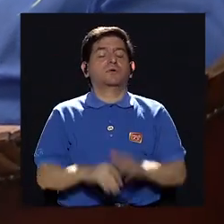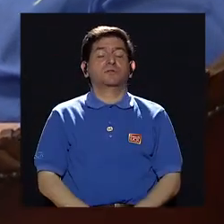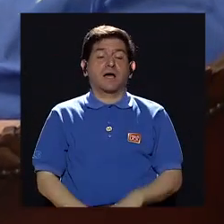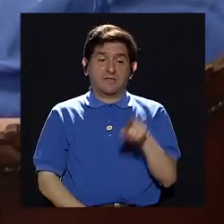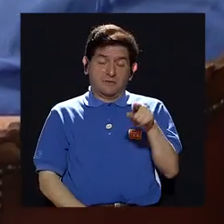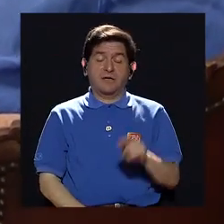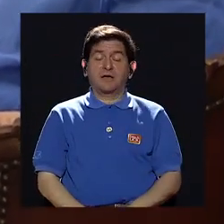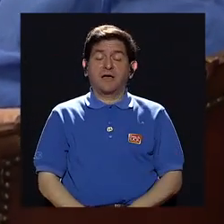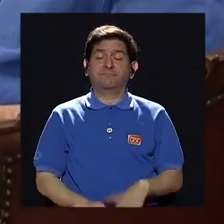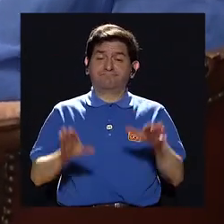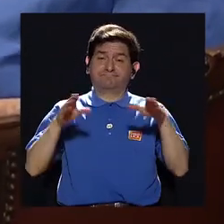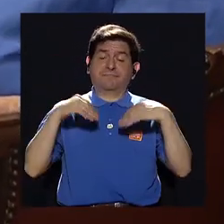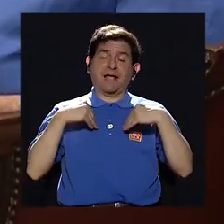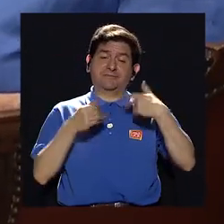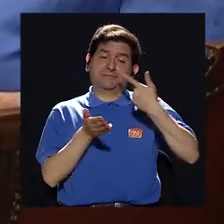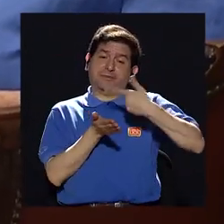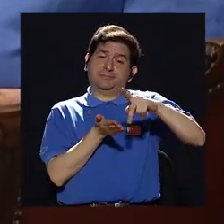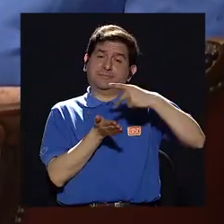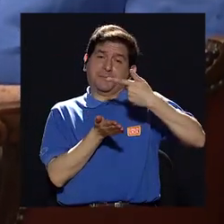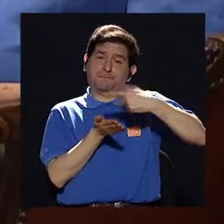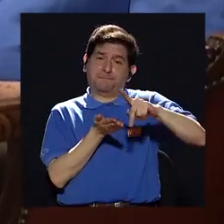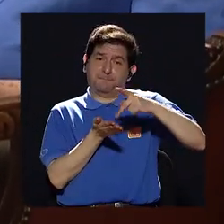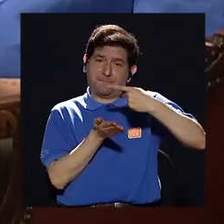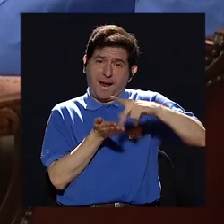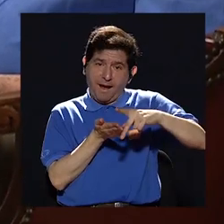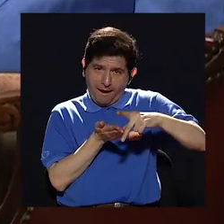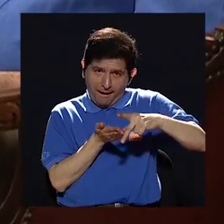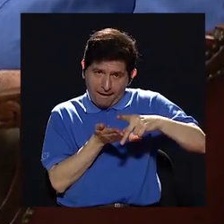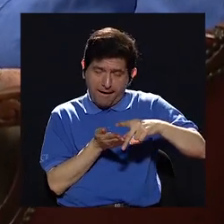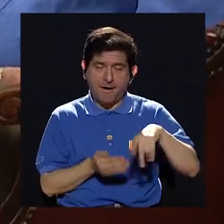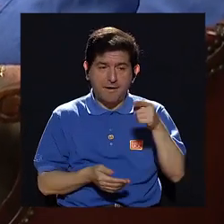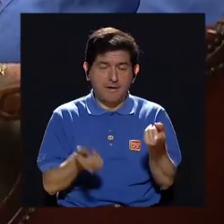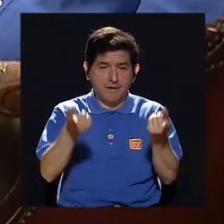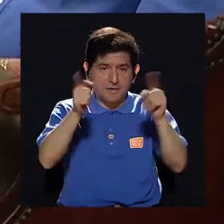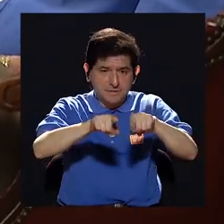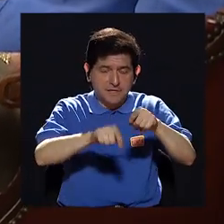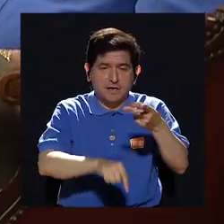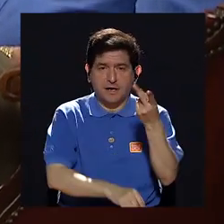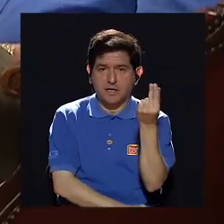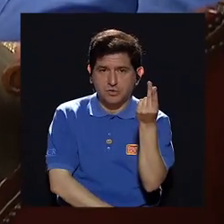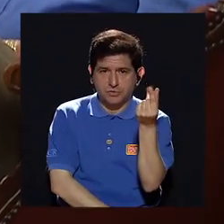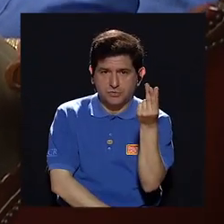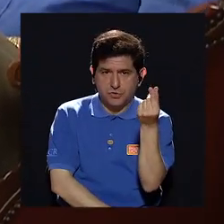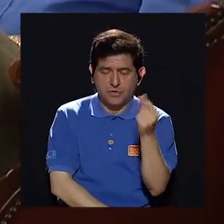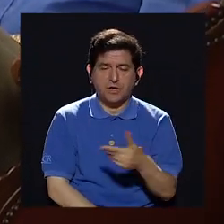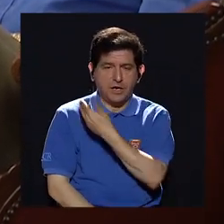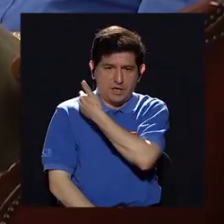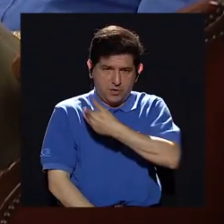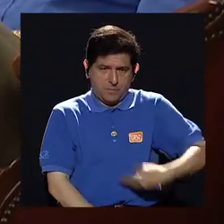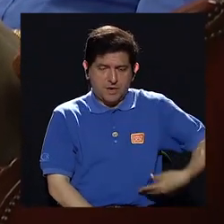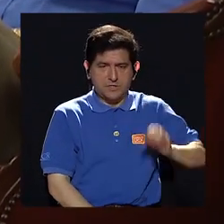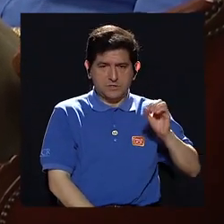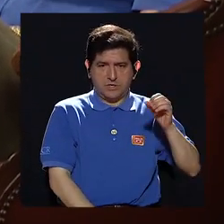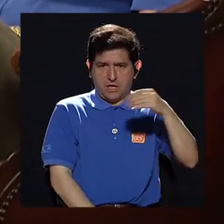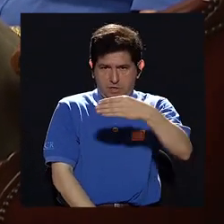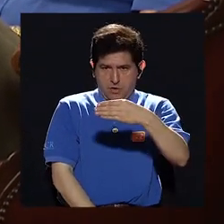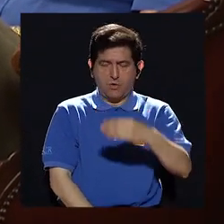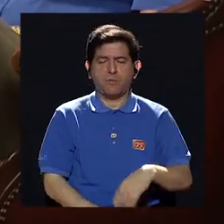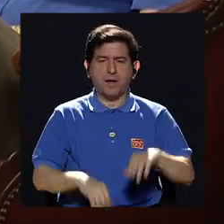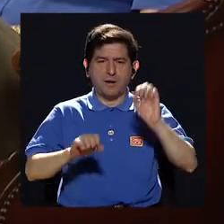meta la mano a la bolsa y que desembolsen ese dinero que el presidente Obama